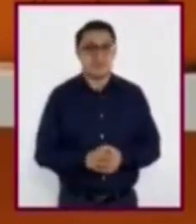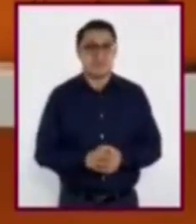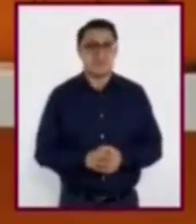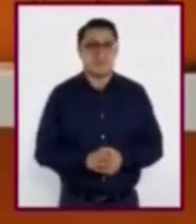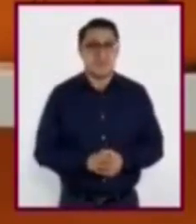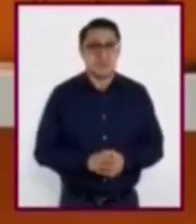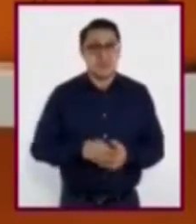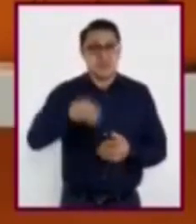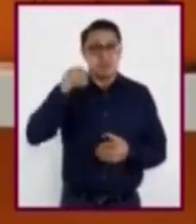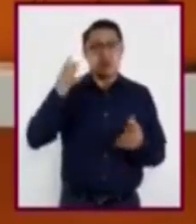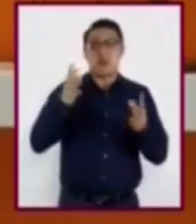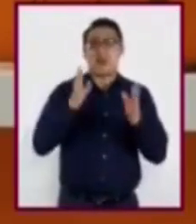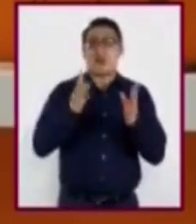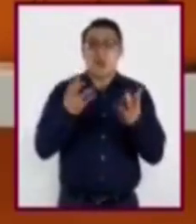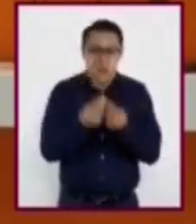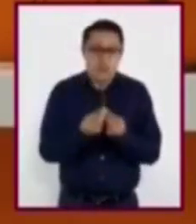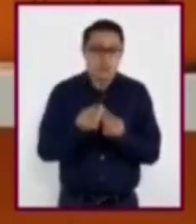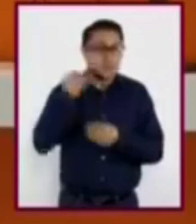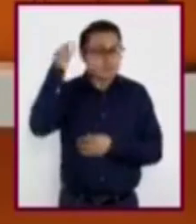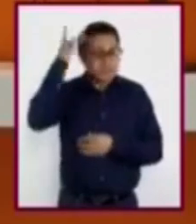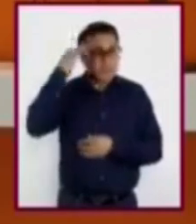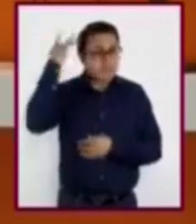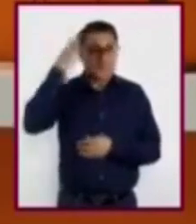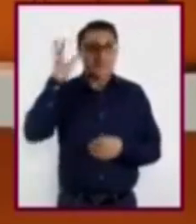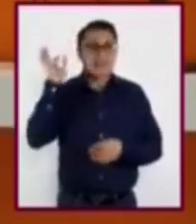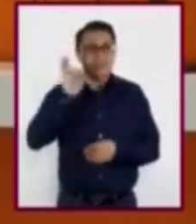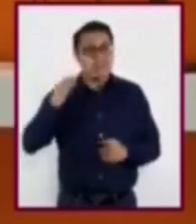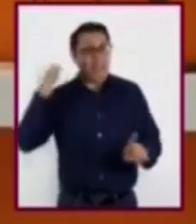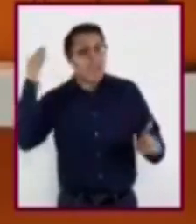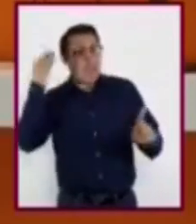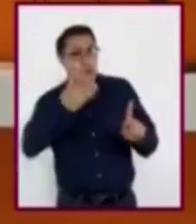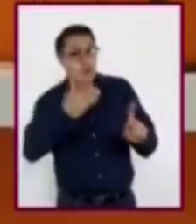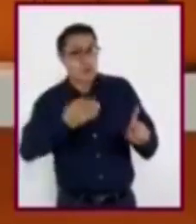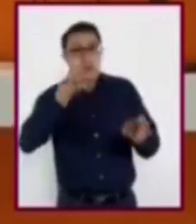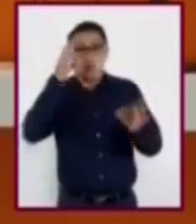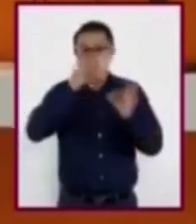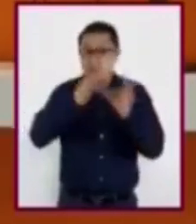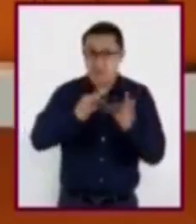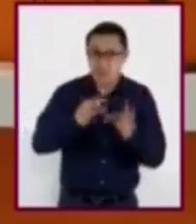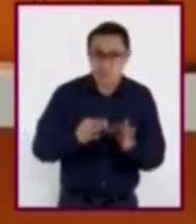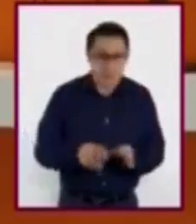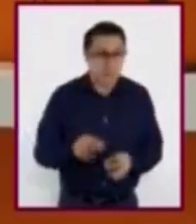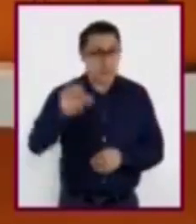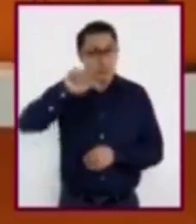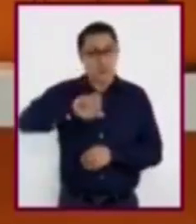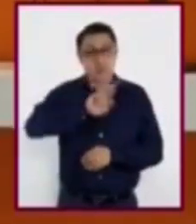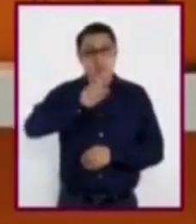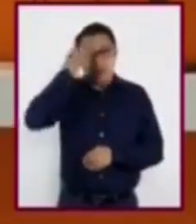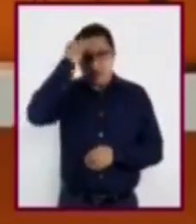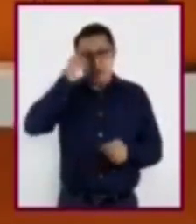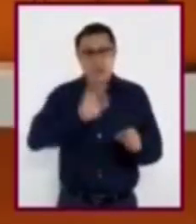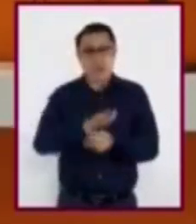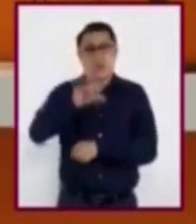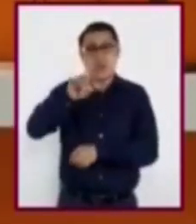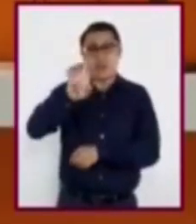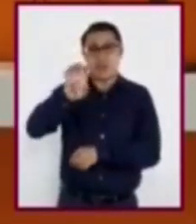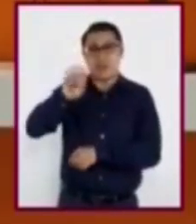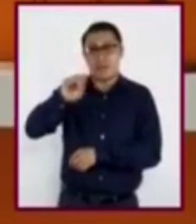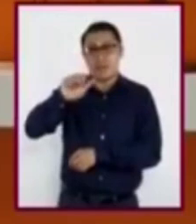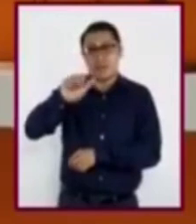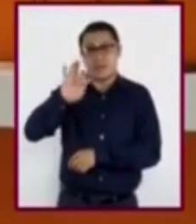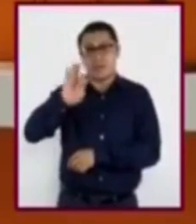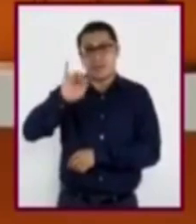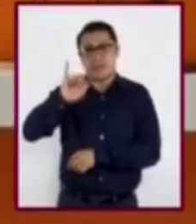reflexionar con ustedes si cumplimos con el propósito de reconocer los desafíos que supone el ejercicio de la